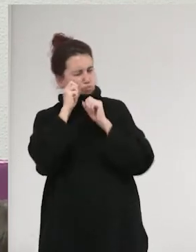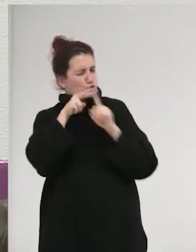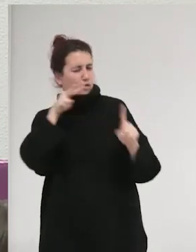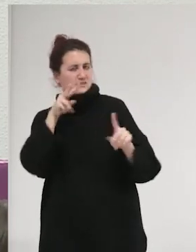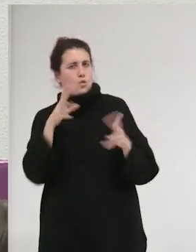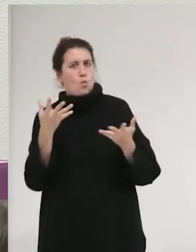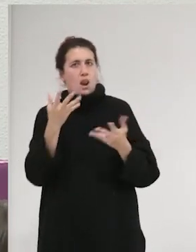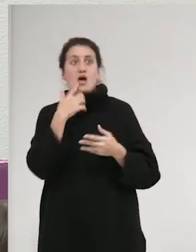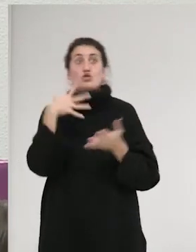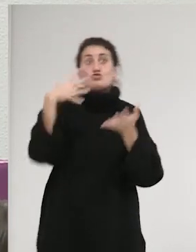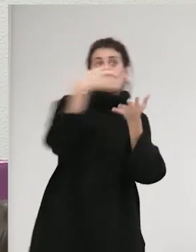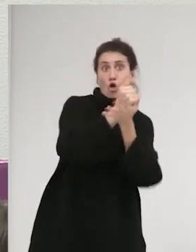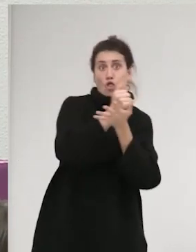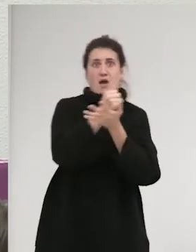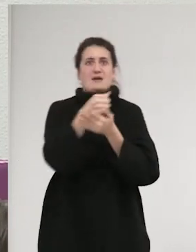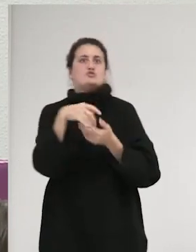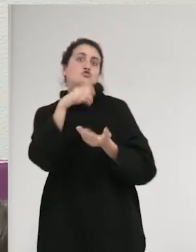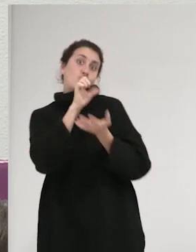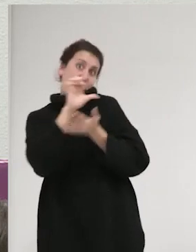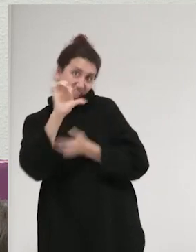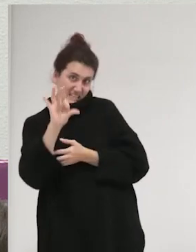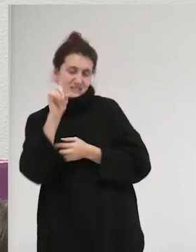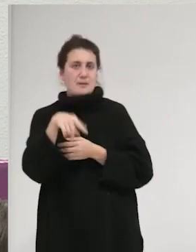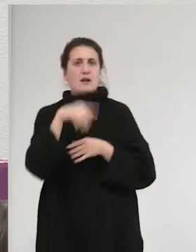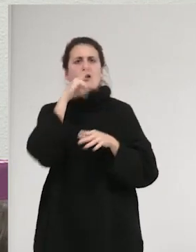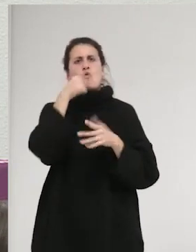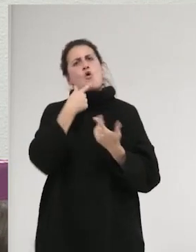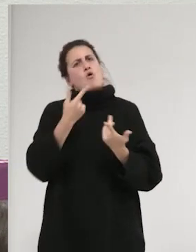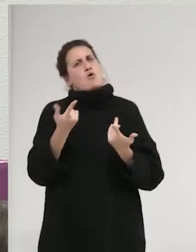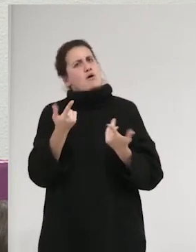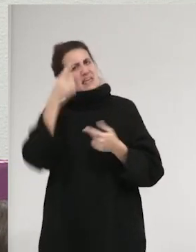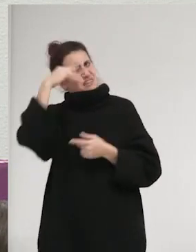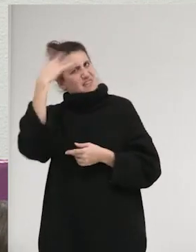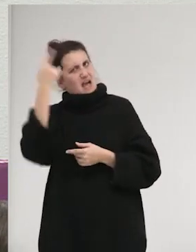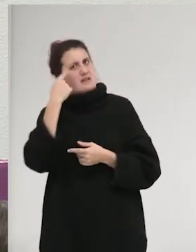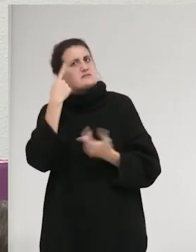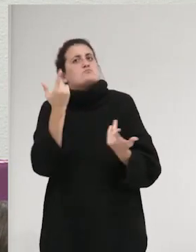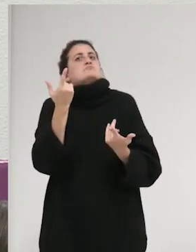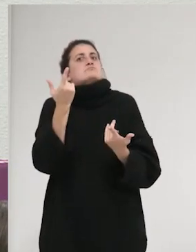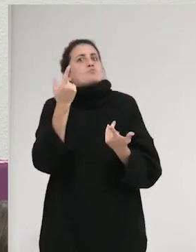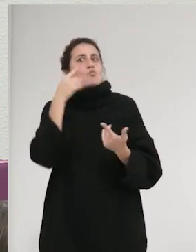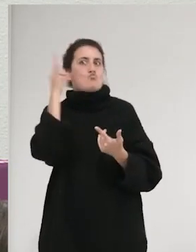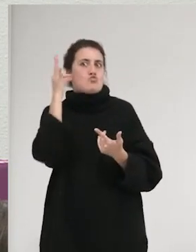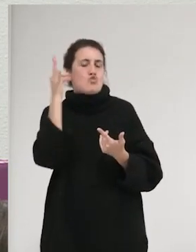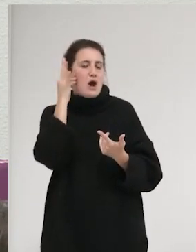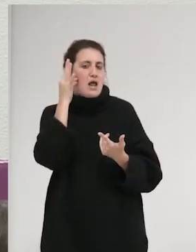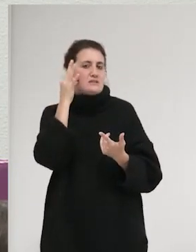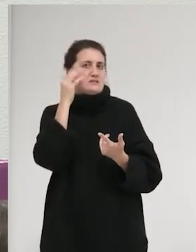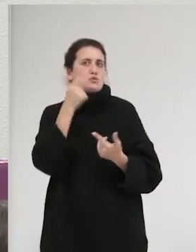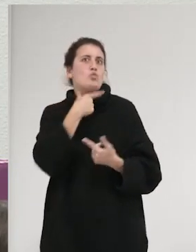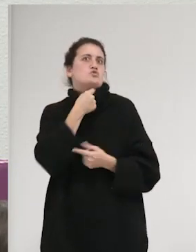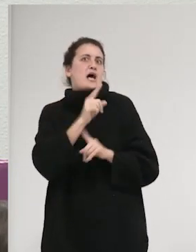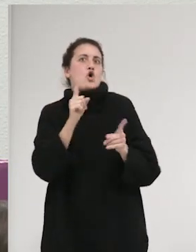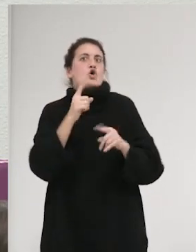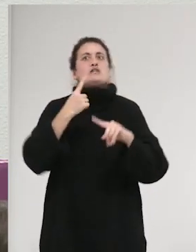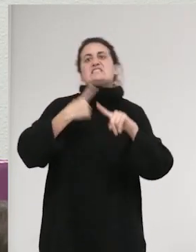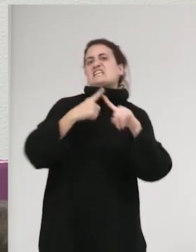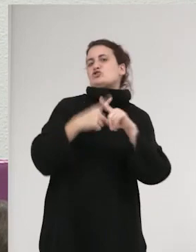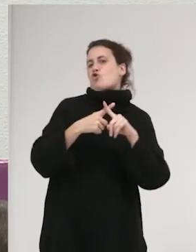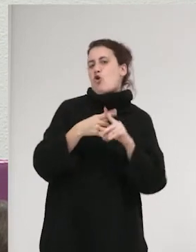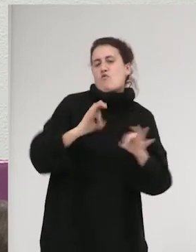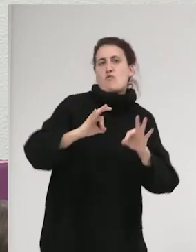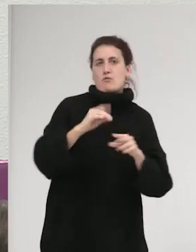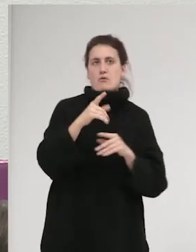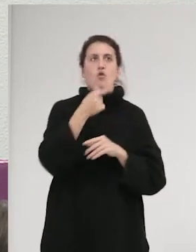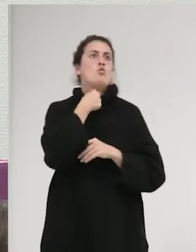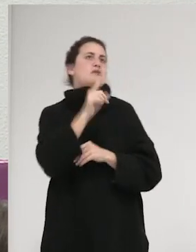todes, sin darnos cuenta, podemos estar activando esas ideas según las cuales a las mujeres no nos gusta el sexo explícito, no